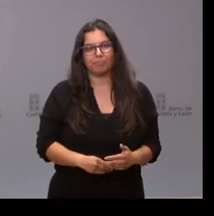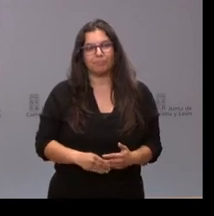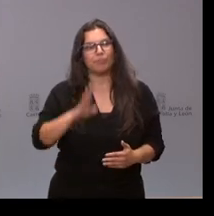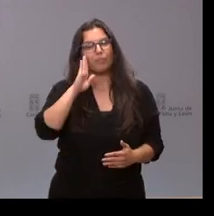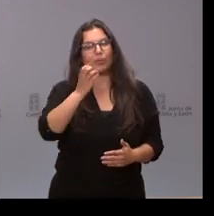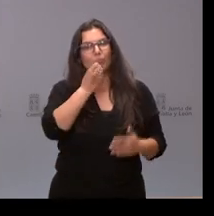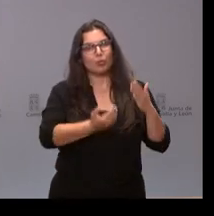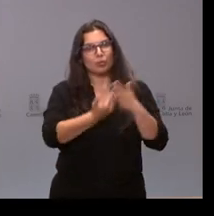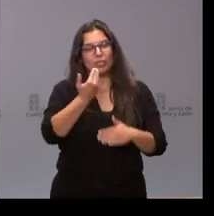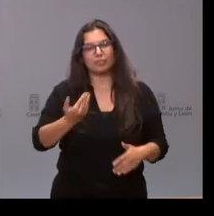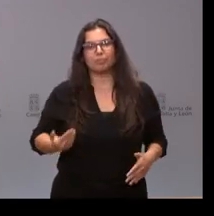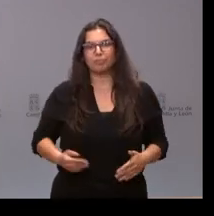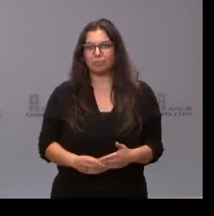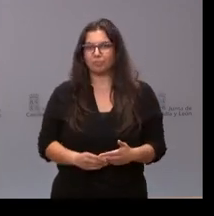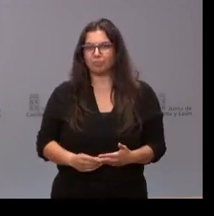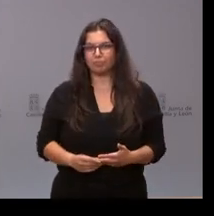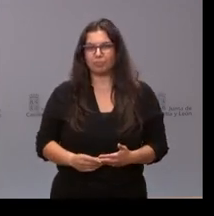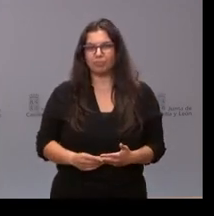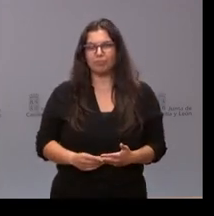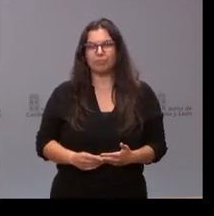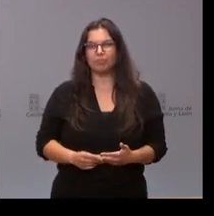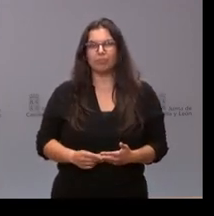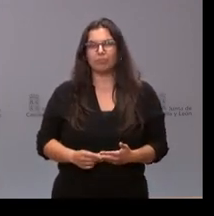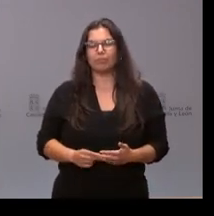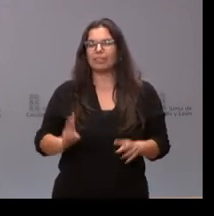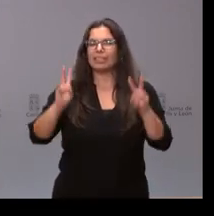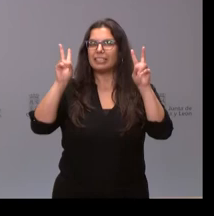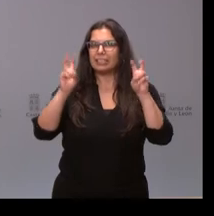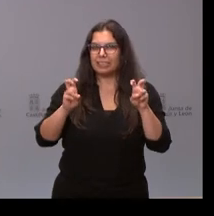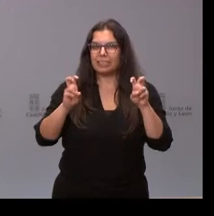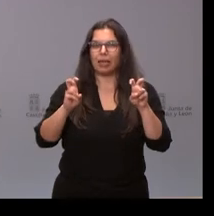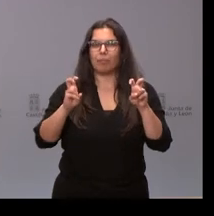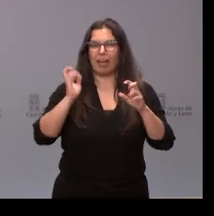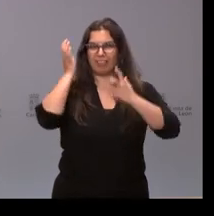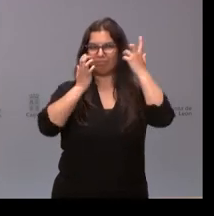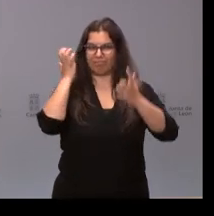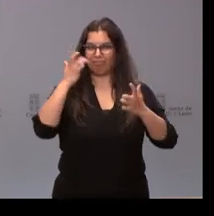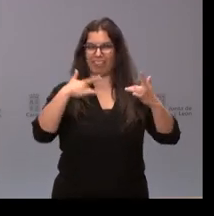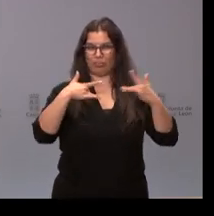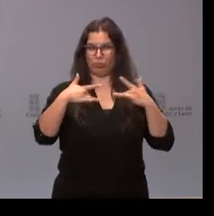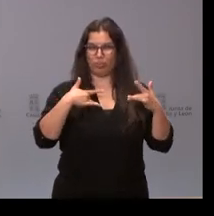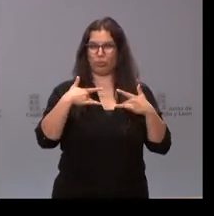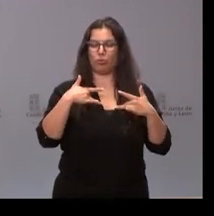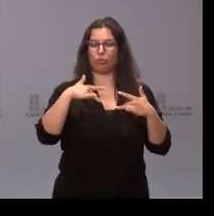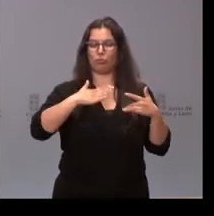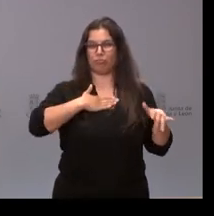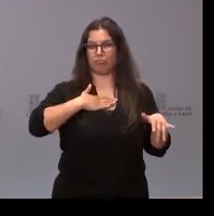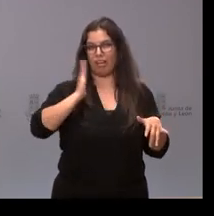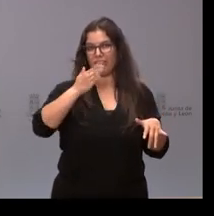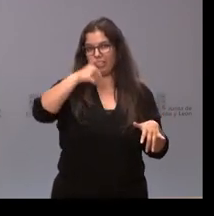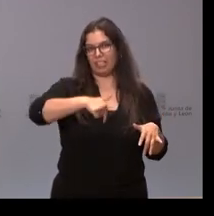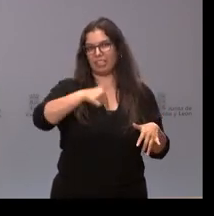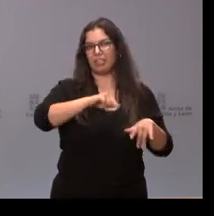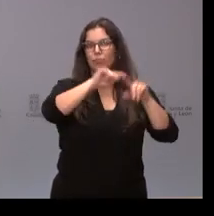Hola, muy buenos días. Abundando en el caso, en el tema de la tuberculosis bovina que ha afectado aquí en la provincia de León, el